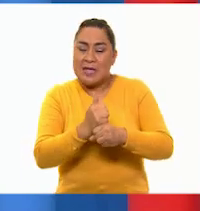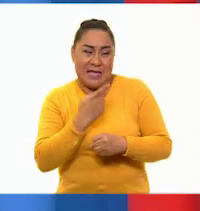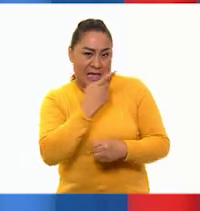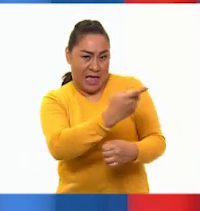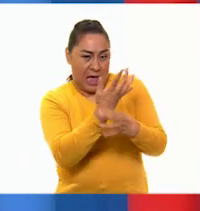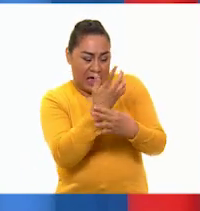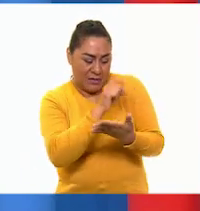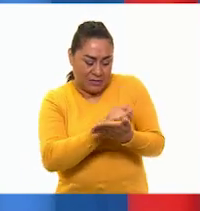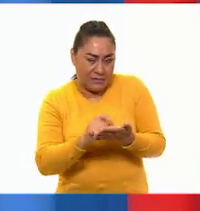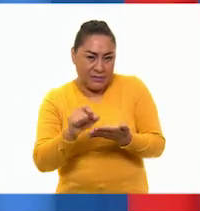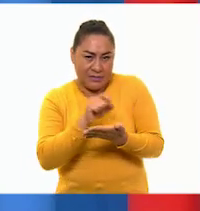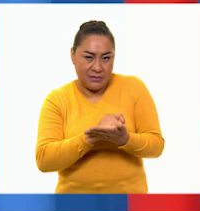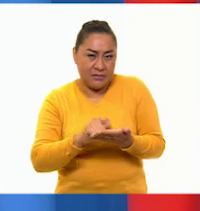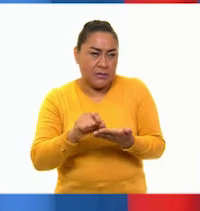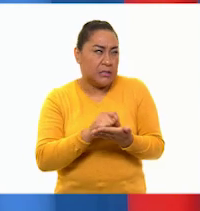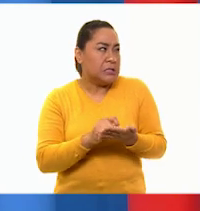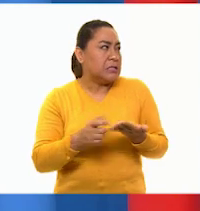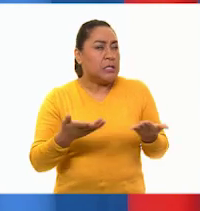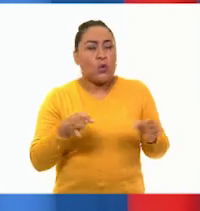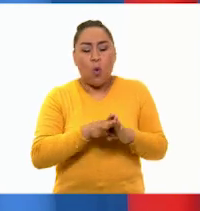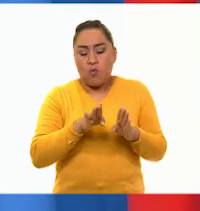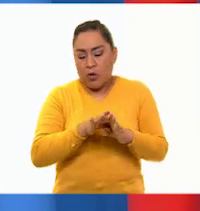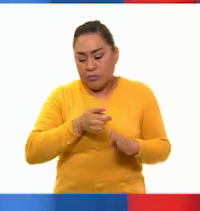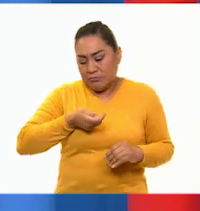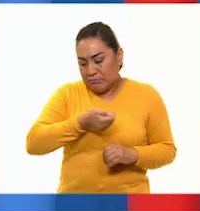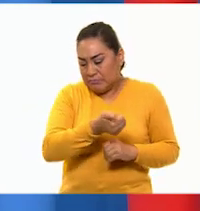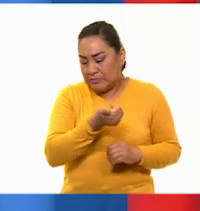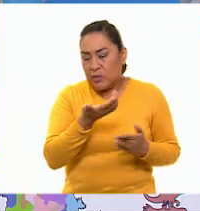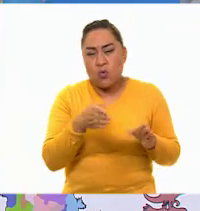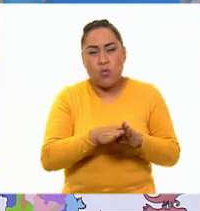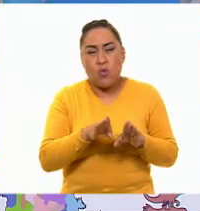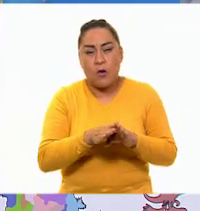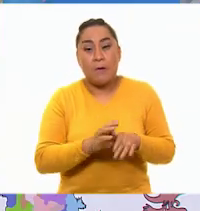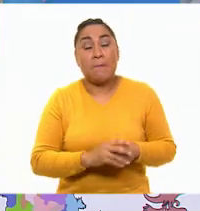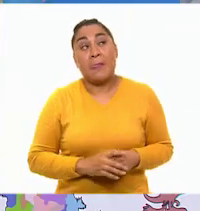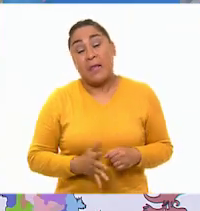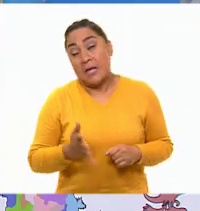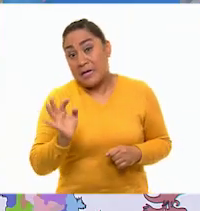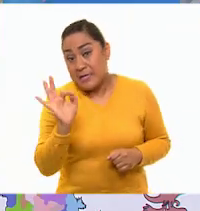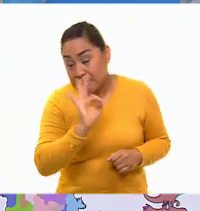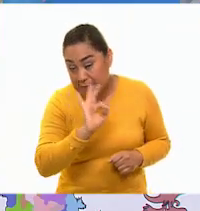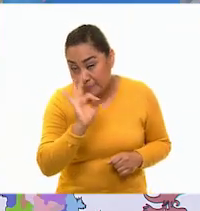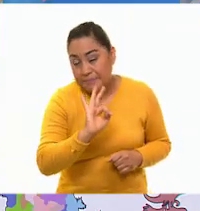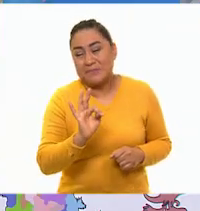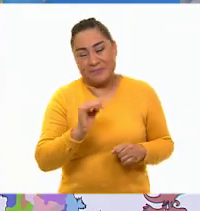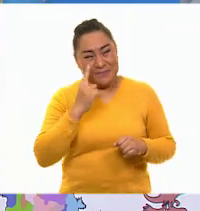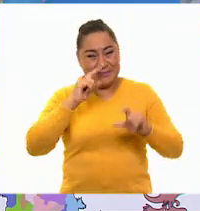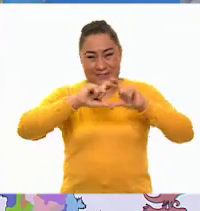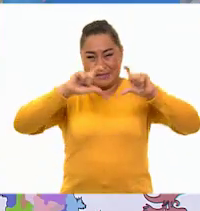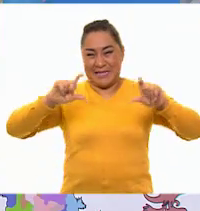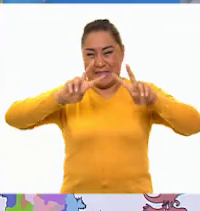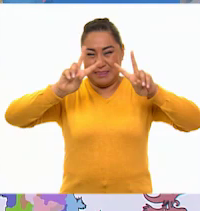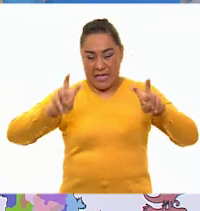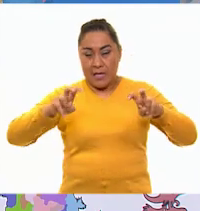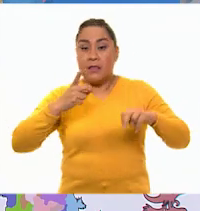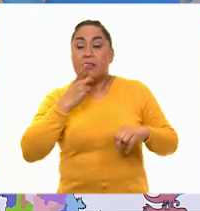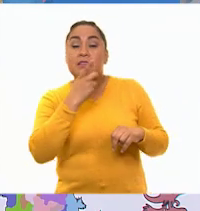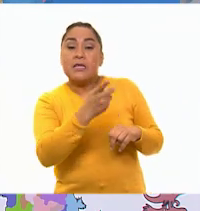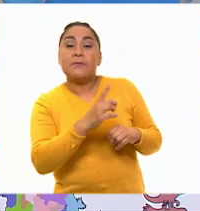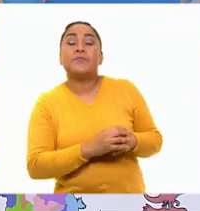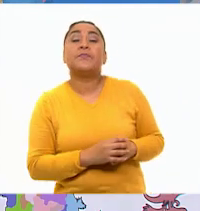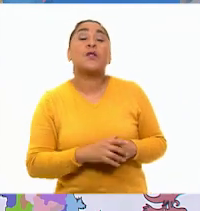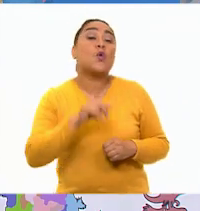misma, pero no sé cómo se le pueda nombrar a esta característica. Tal vez por eso, en el título del texto que leíste, se le llama